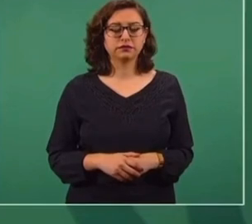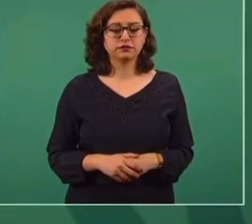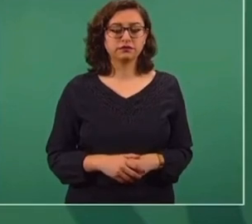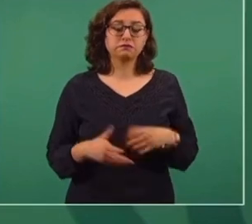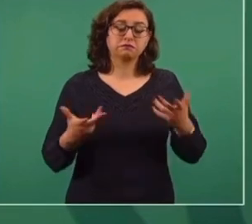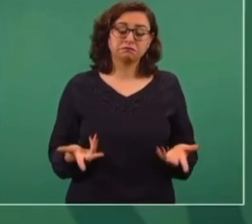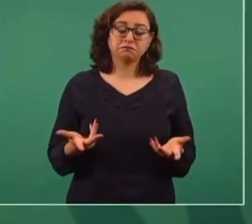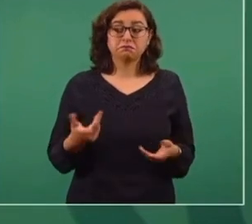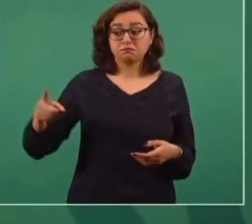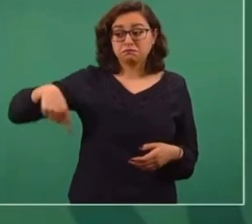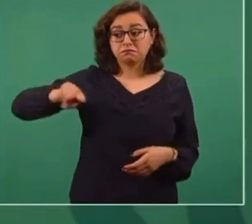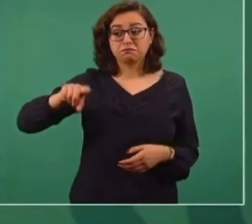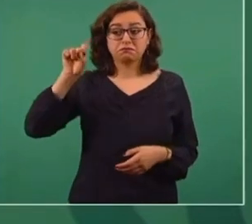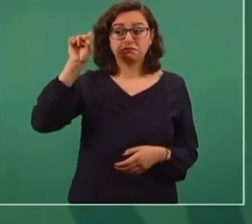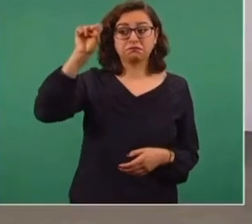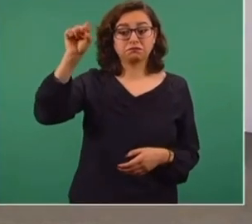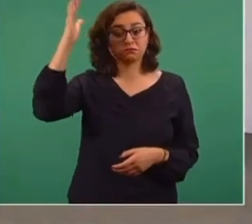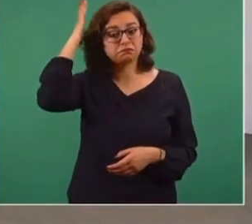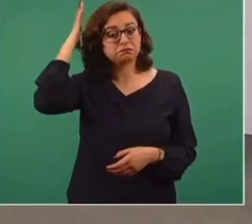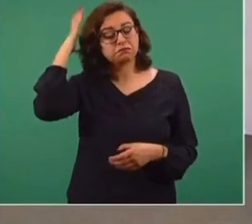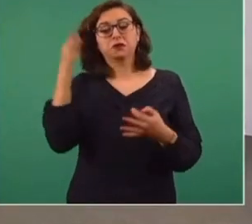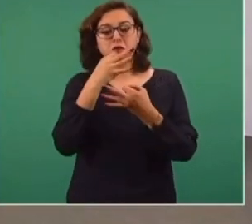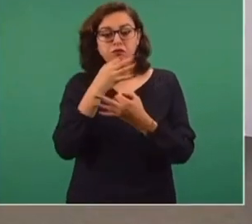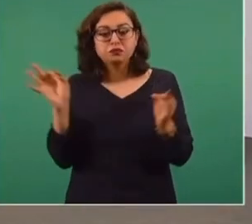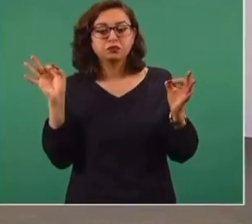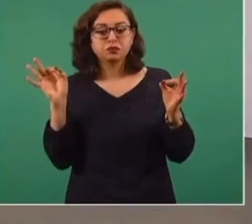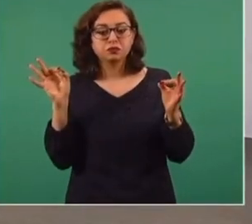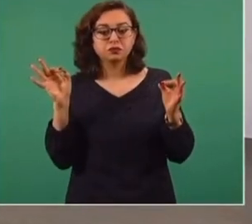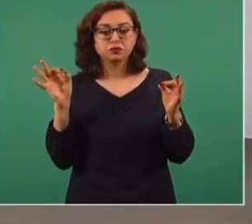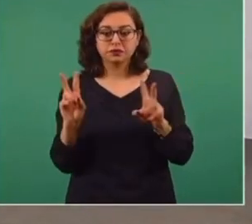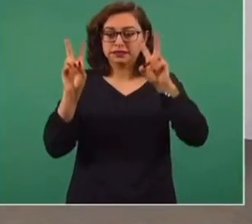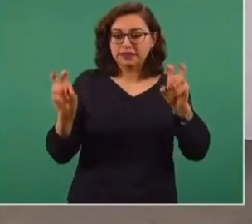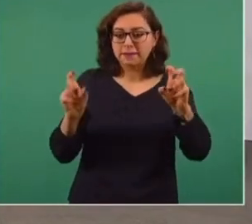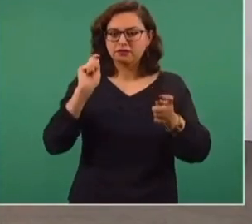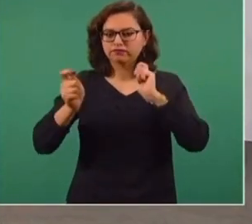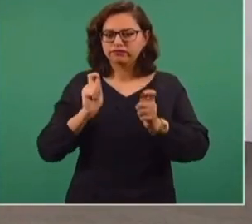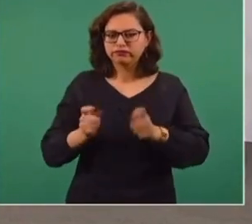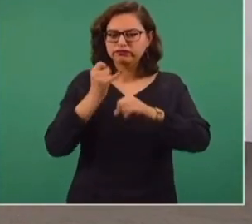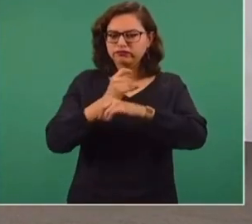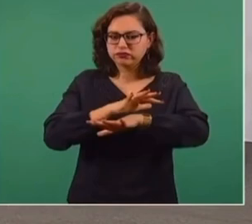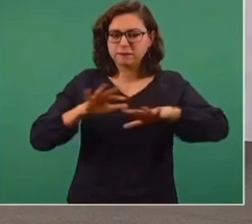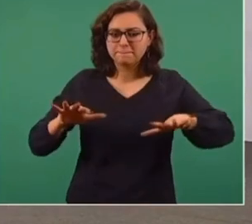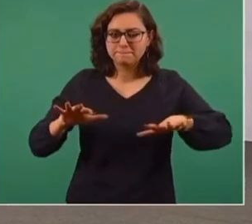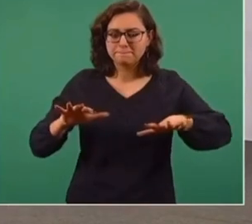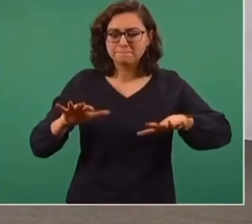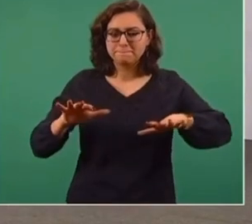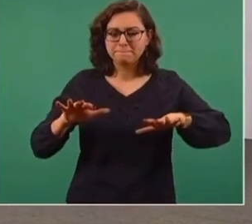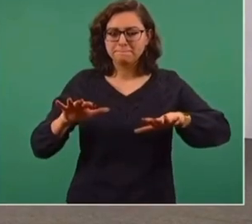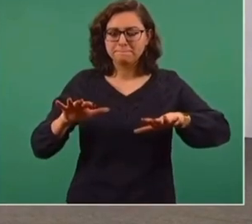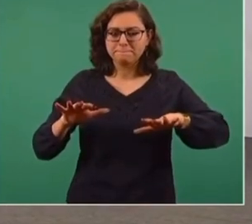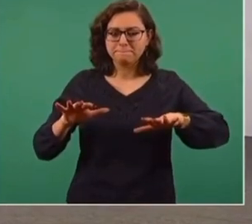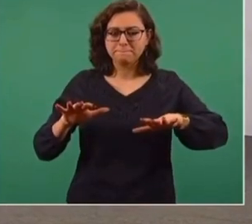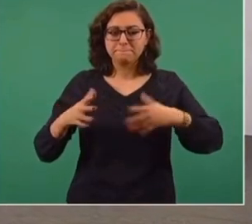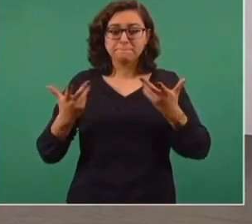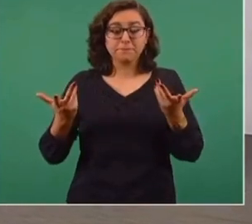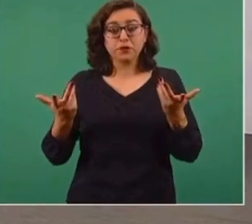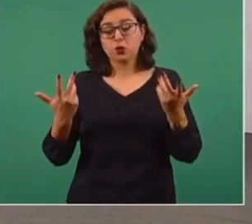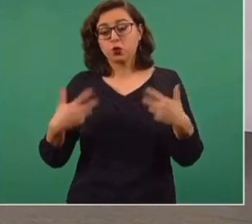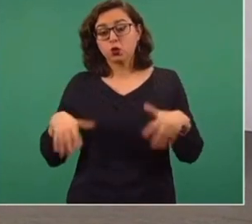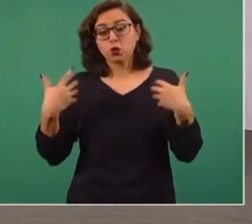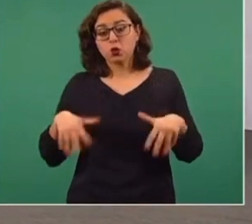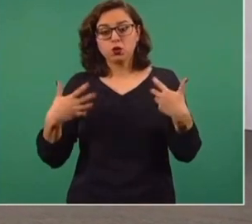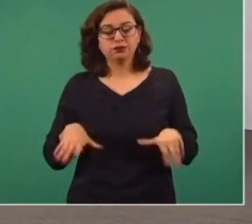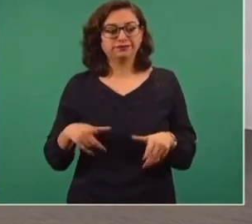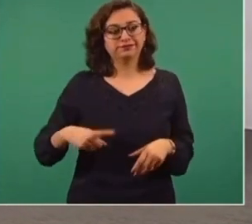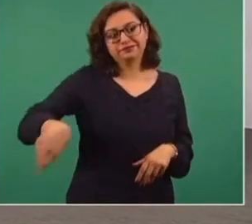del sindicato dan una declaración sobre el tema, van a ver cientos